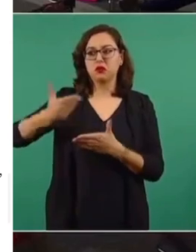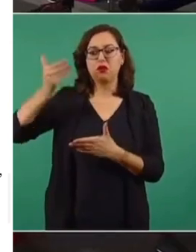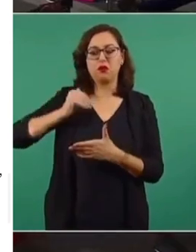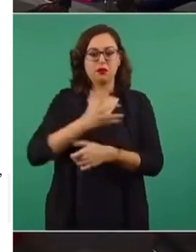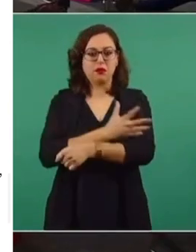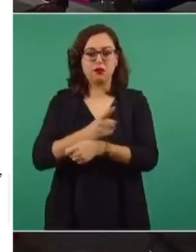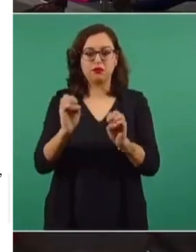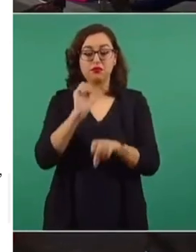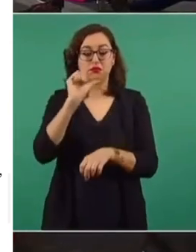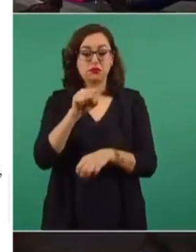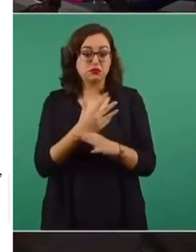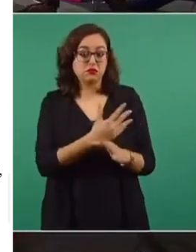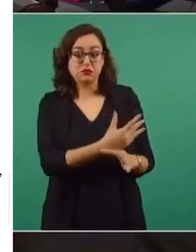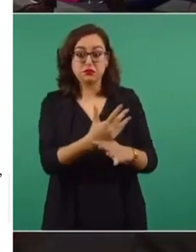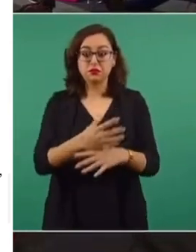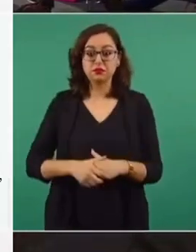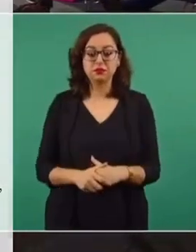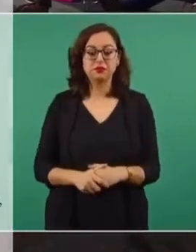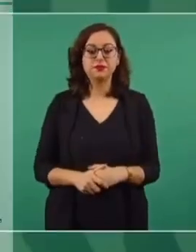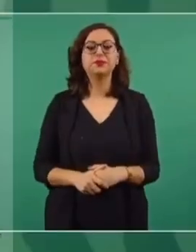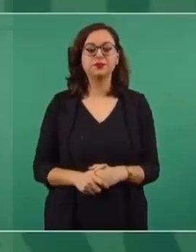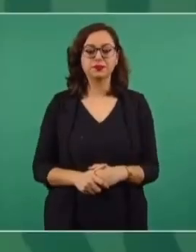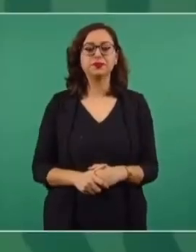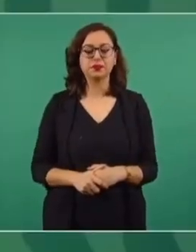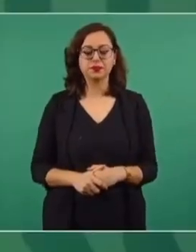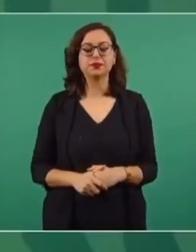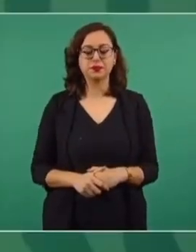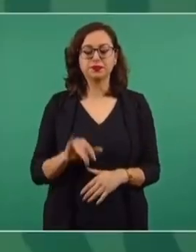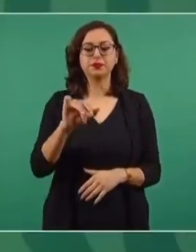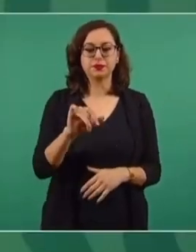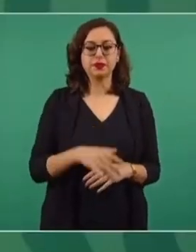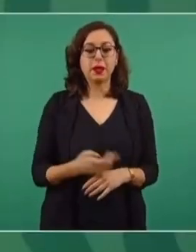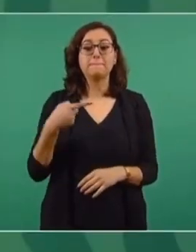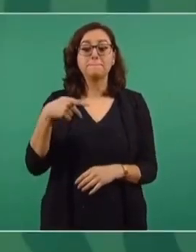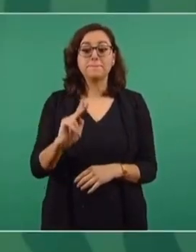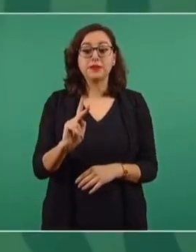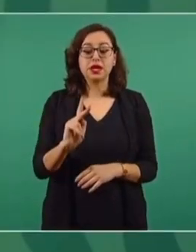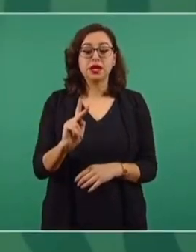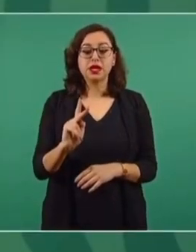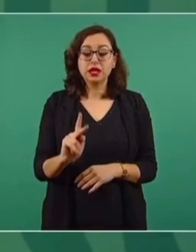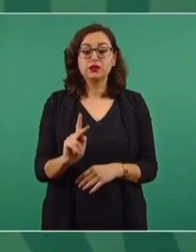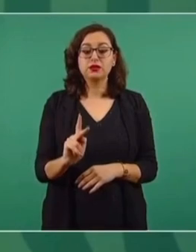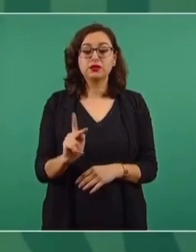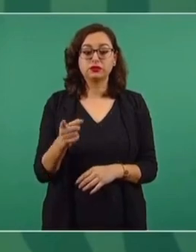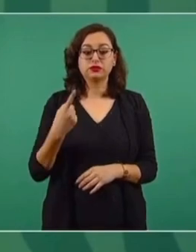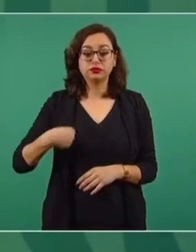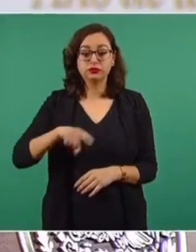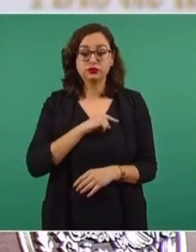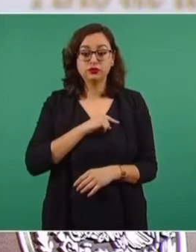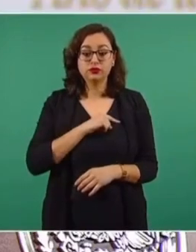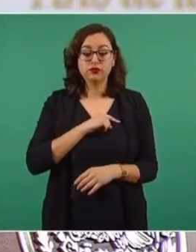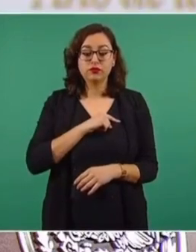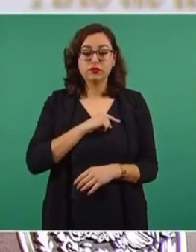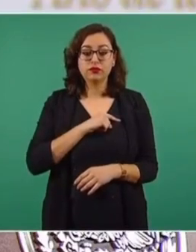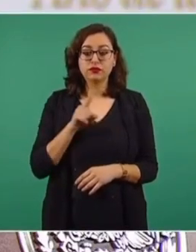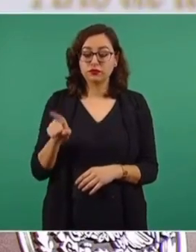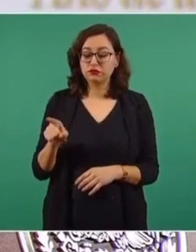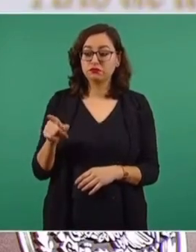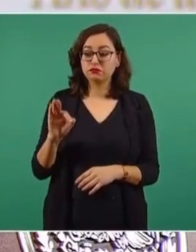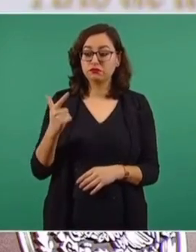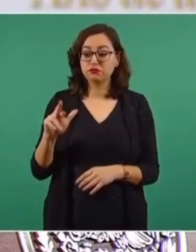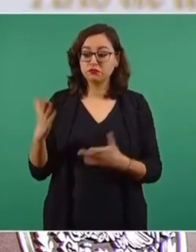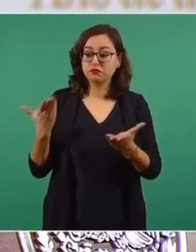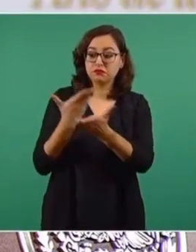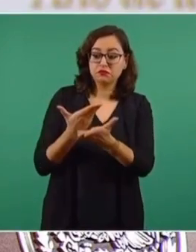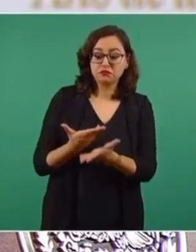ciudadanía. Esa es la Comisión Nacional y las comisiones. Pero nosotros tenemos como criterio el aceptar las propuestas de la Fiscalía,